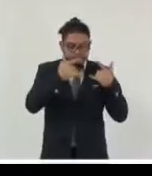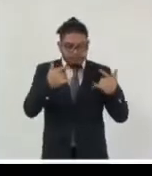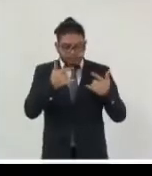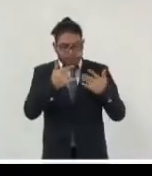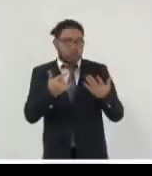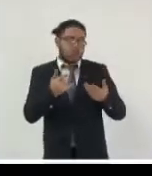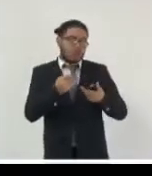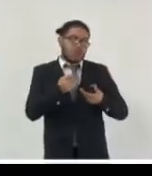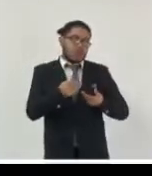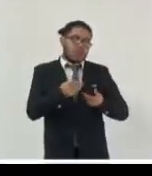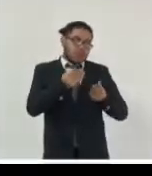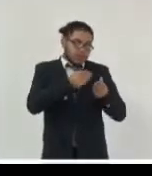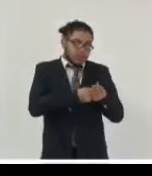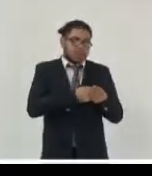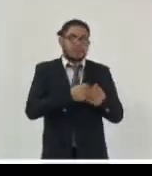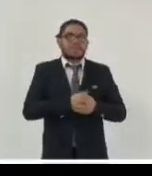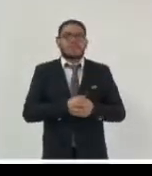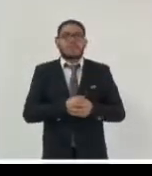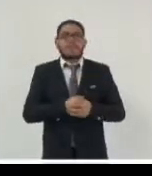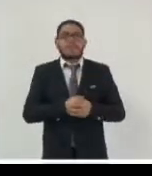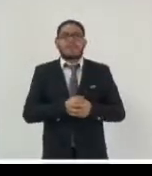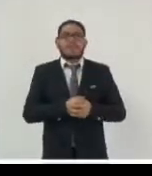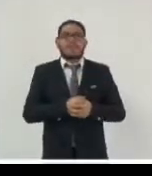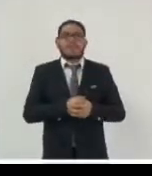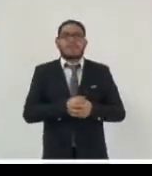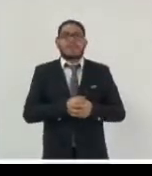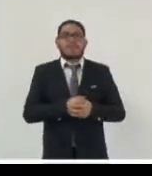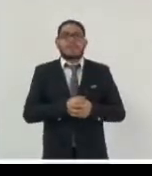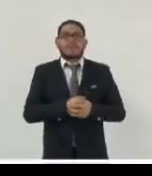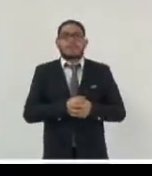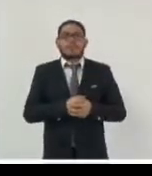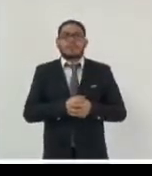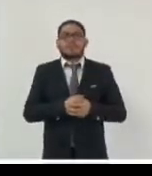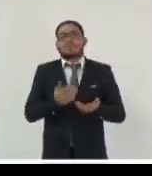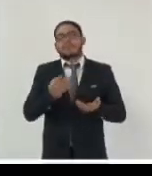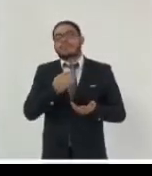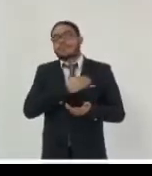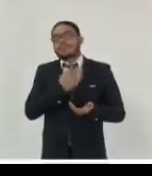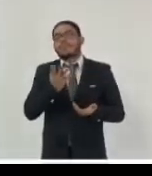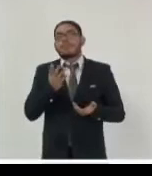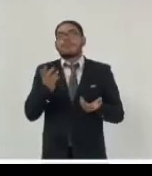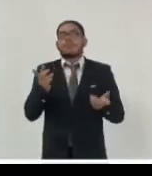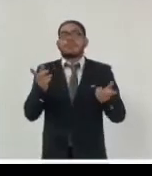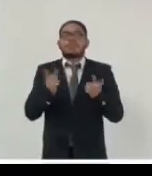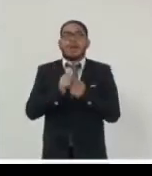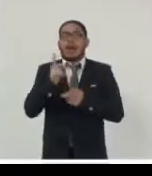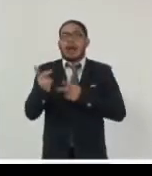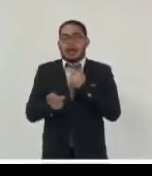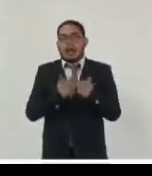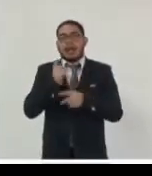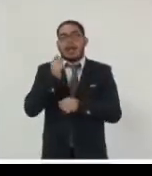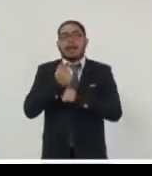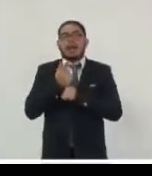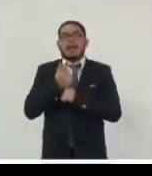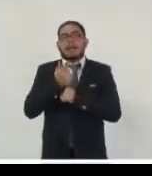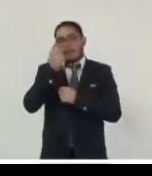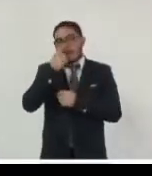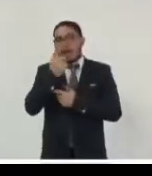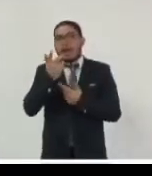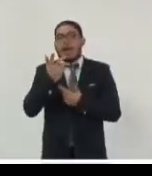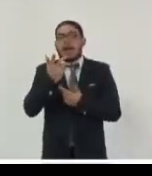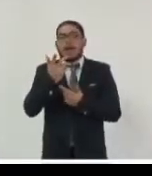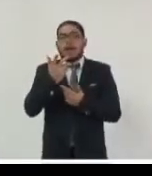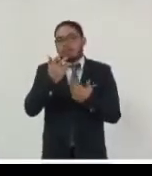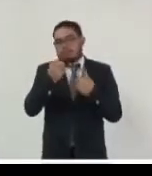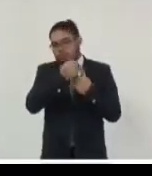por ahí creo que van las preguntas que hay que hacerse y bueno algunos obviamente están contestando por supuesto sabemos